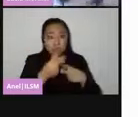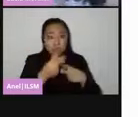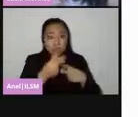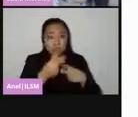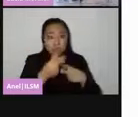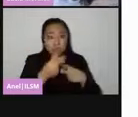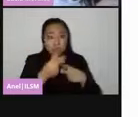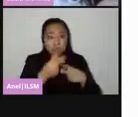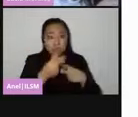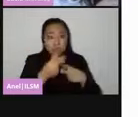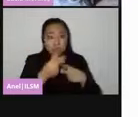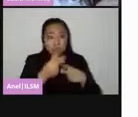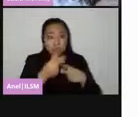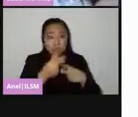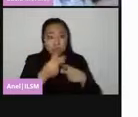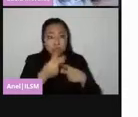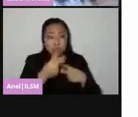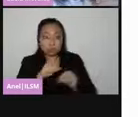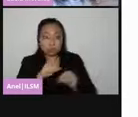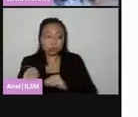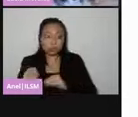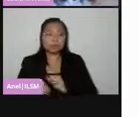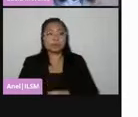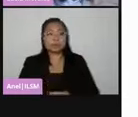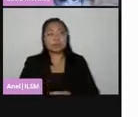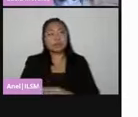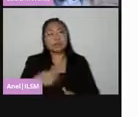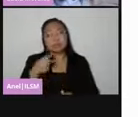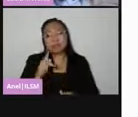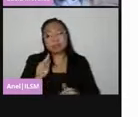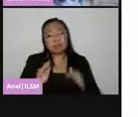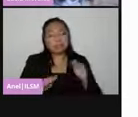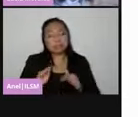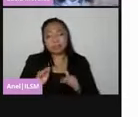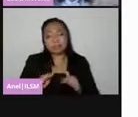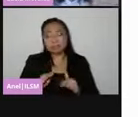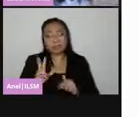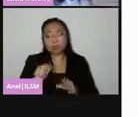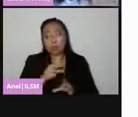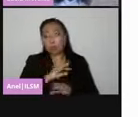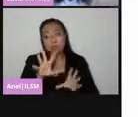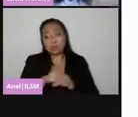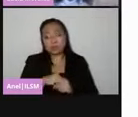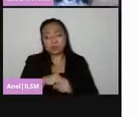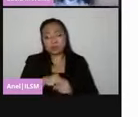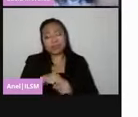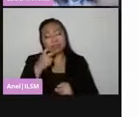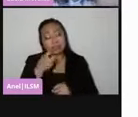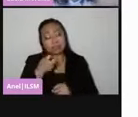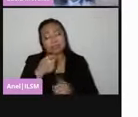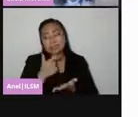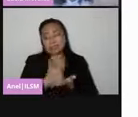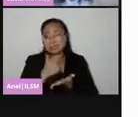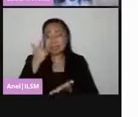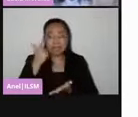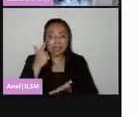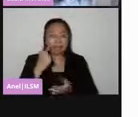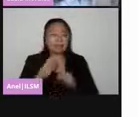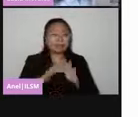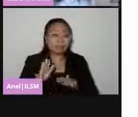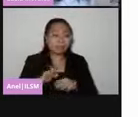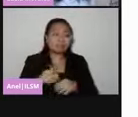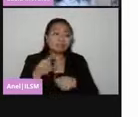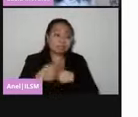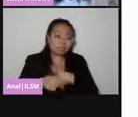secretaria y así consecutivamente. Pero a veces ni siquiera se concentra. Entonces, esto es muy grave y es muy delicado. Por eso insisto